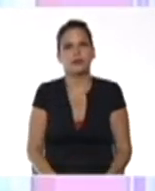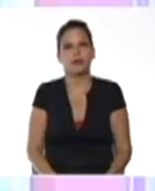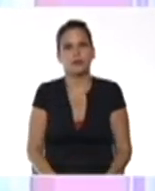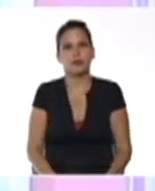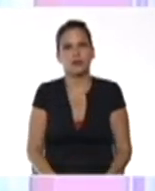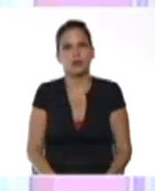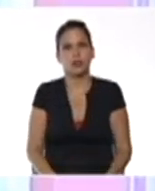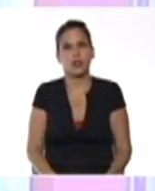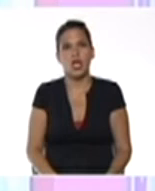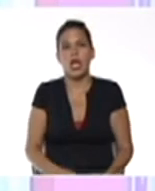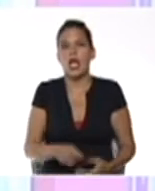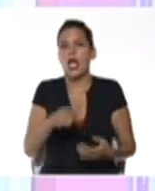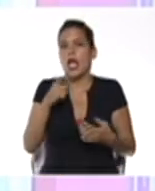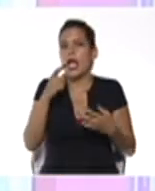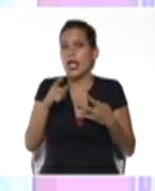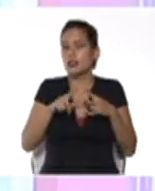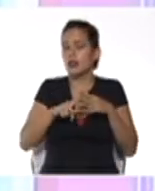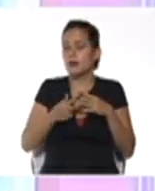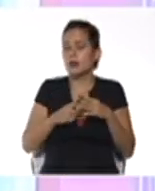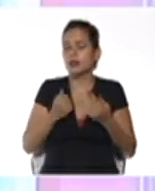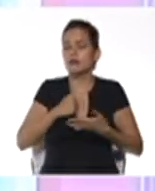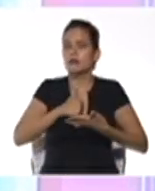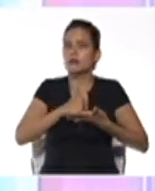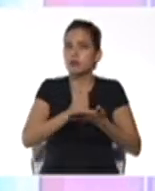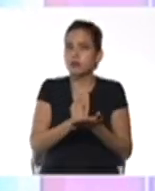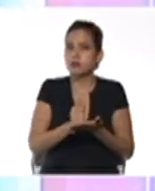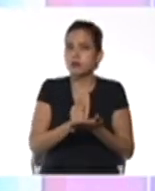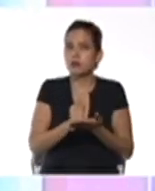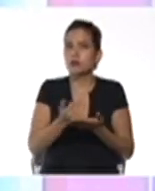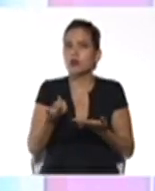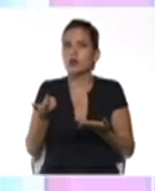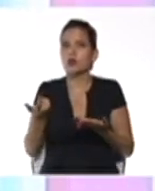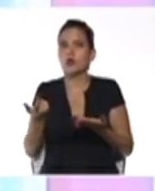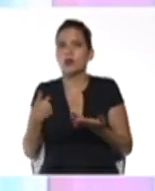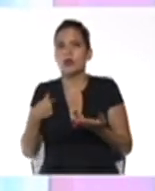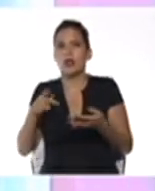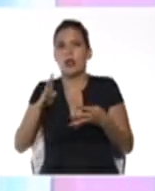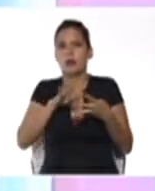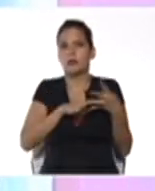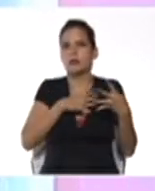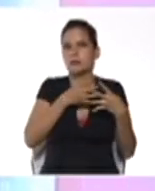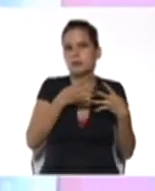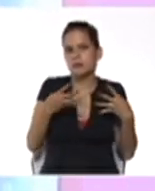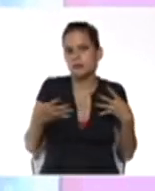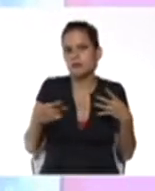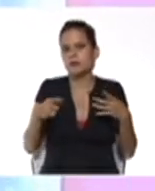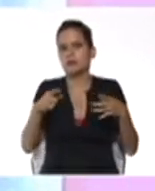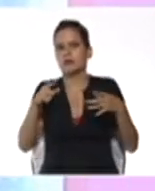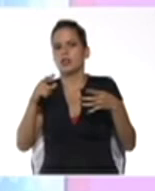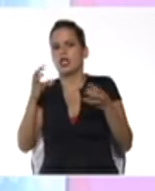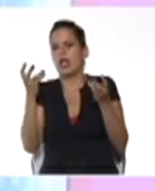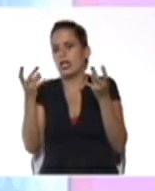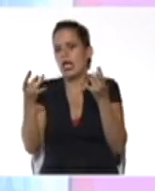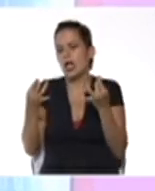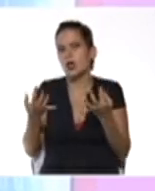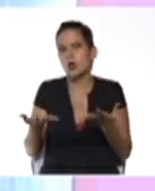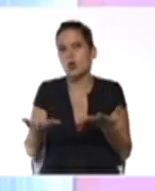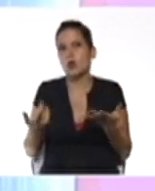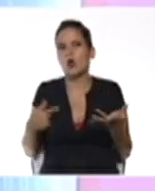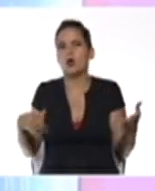esta aplicación nos permite interactuar entre el ámbito del álgebra la geometría y el cálculo